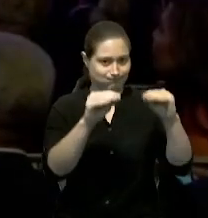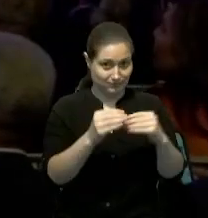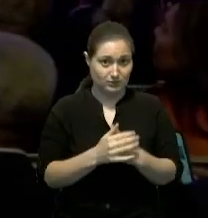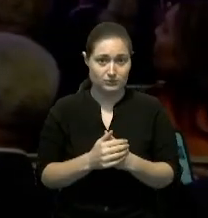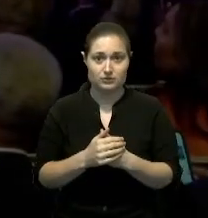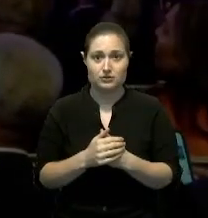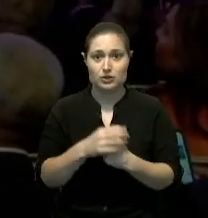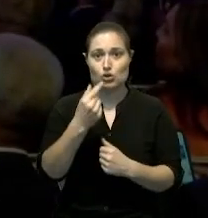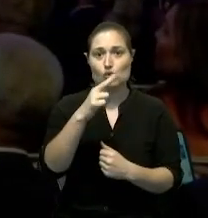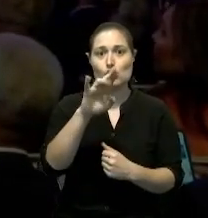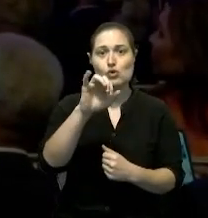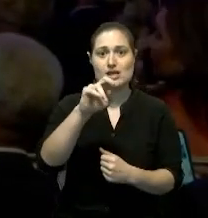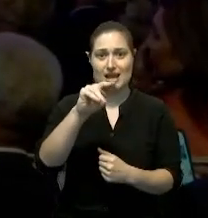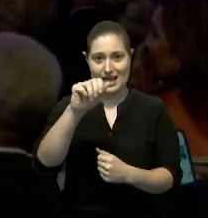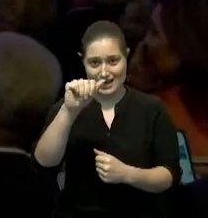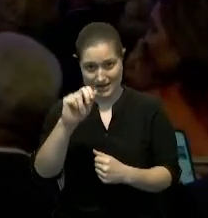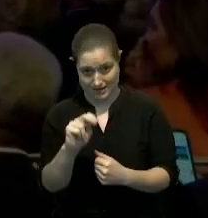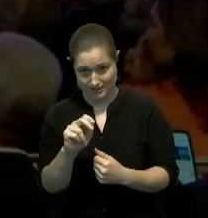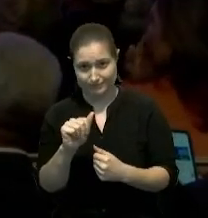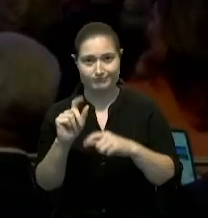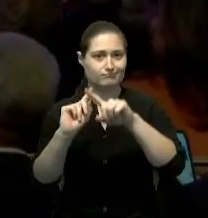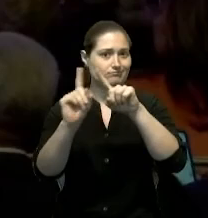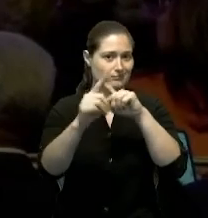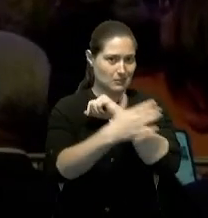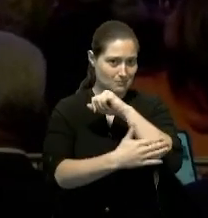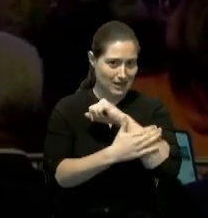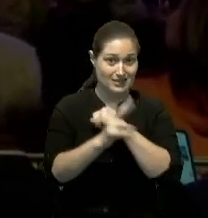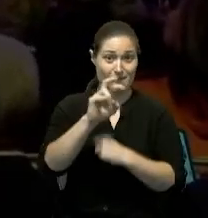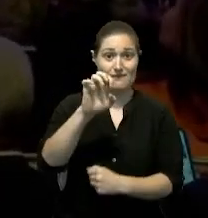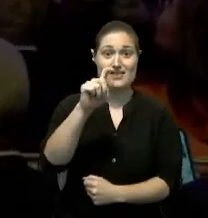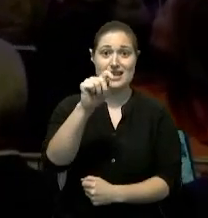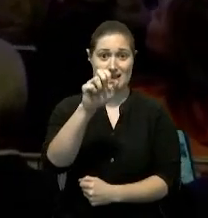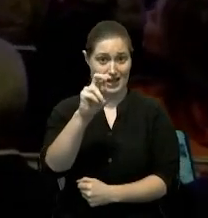Guyana, en Arabia Saudita y también en Vietnam.